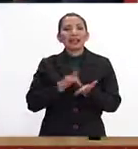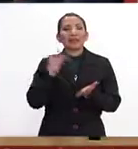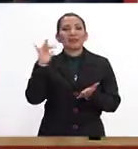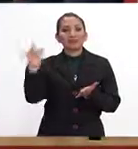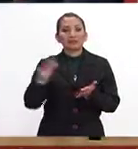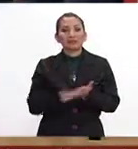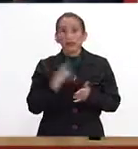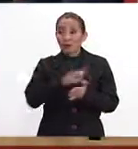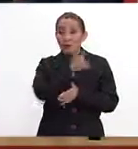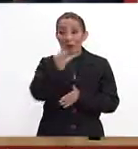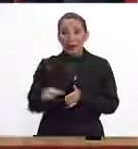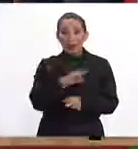Con todo pagado.